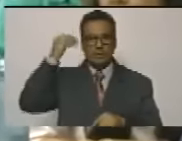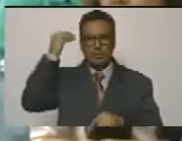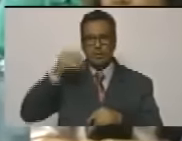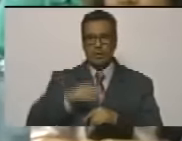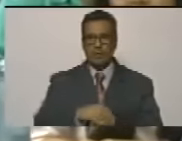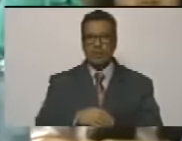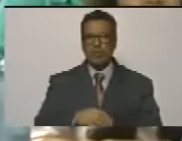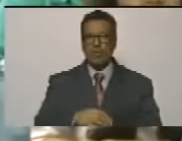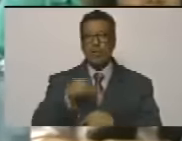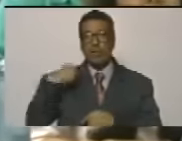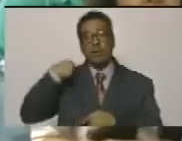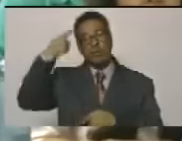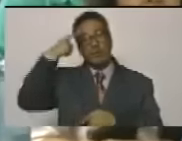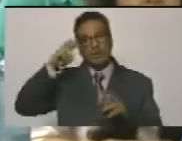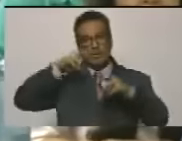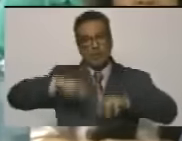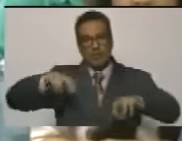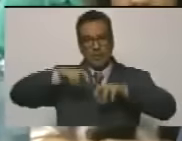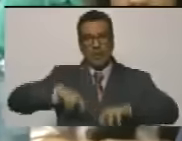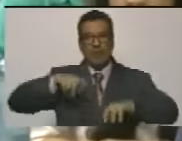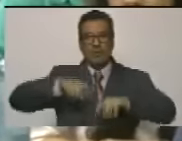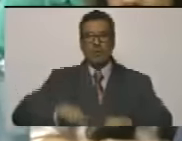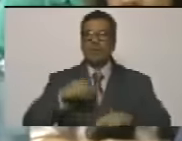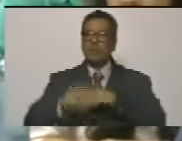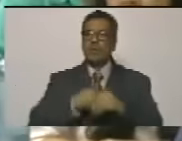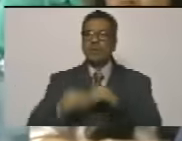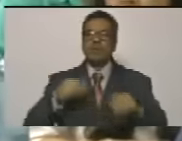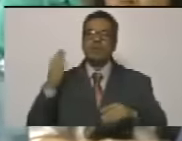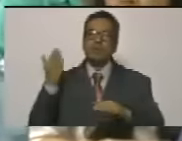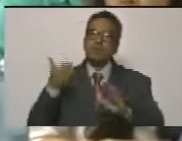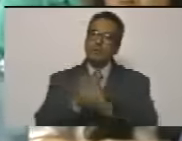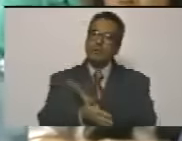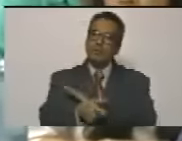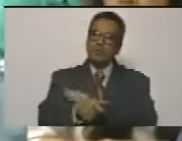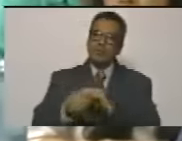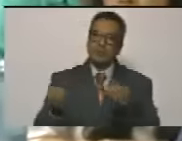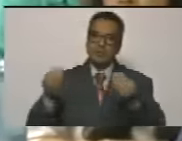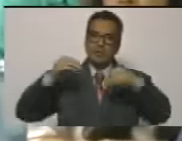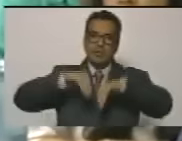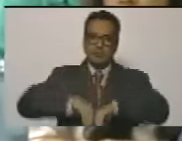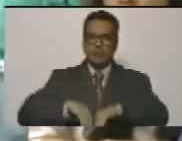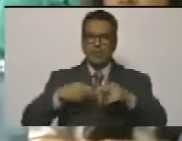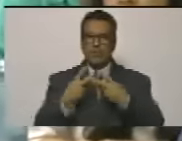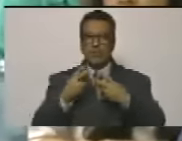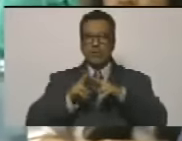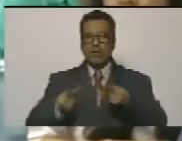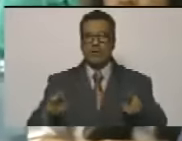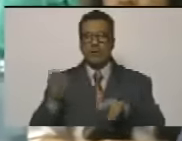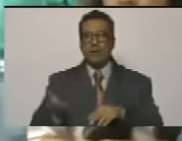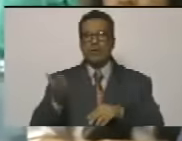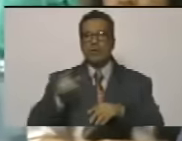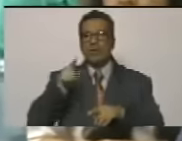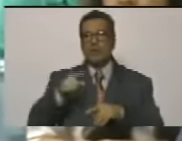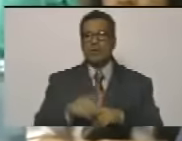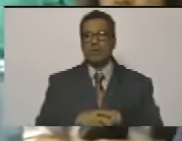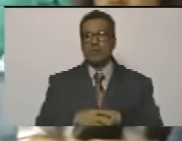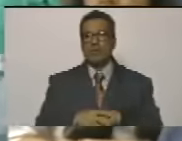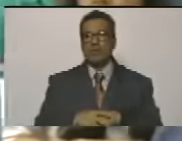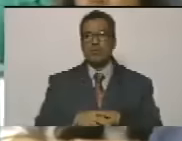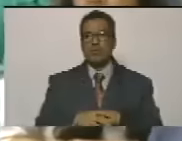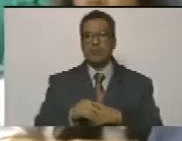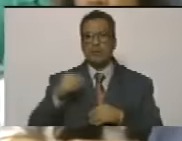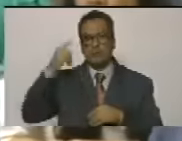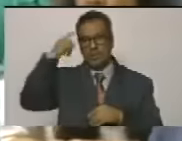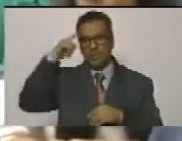debe revisarse por supuesto todo lo que ha significado los acuerdos de paz importantes no pueden ser